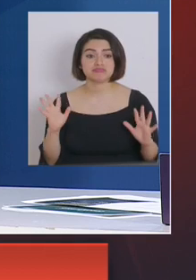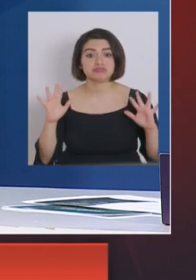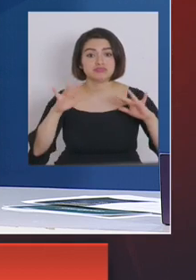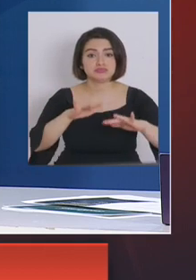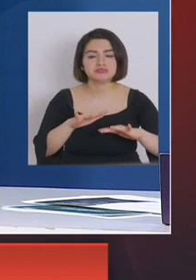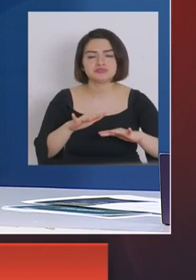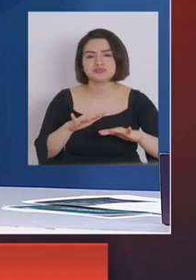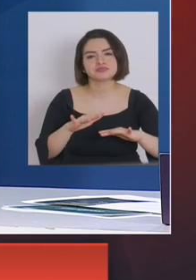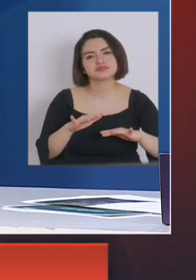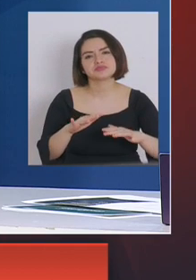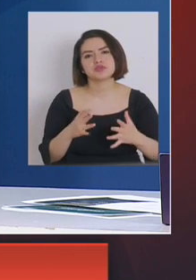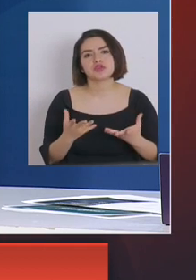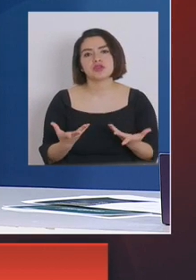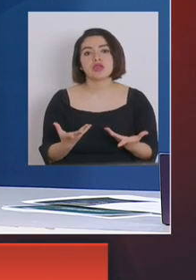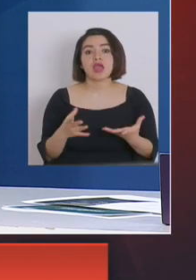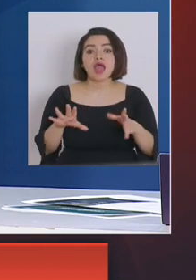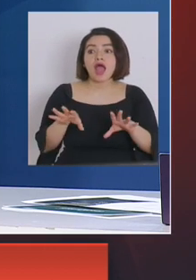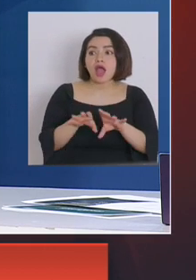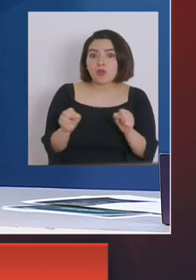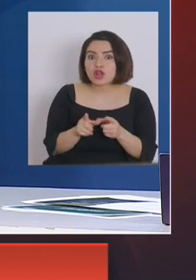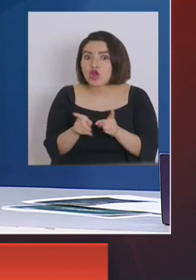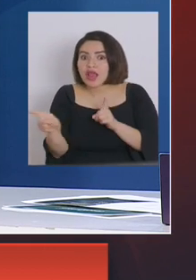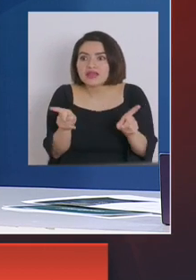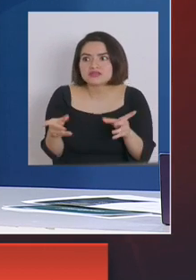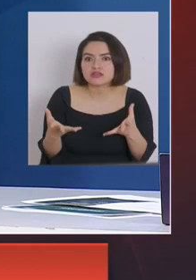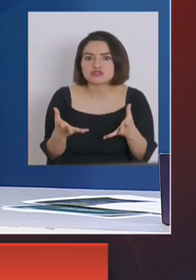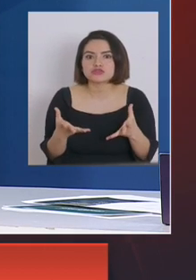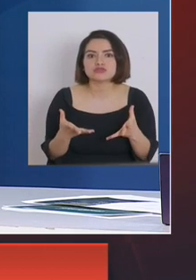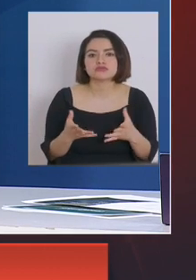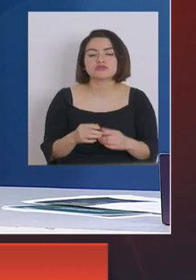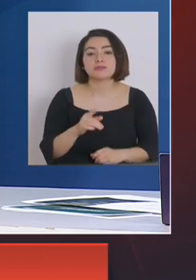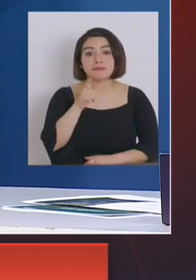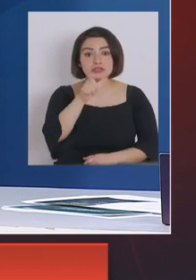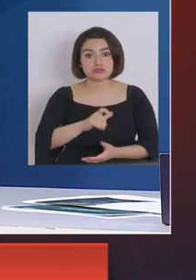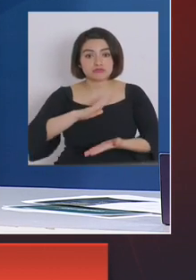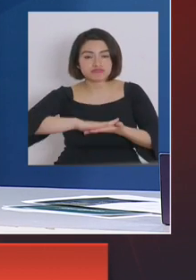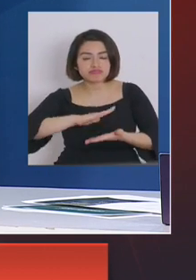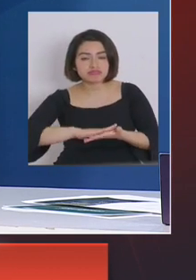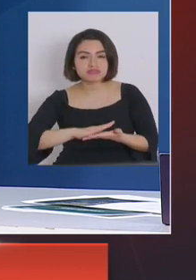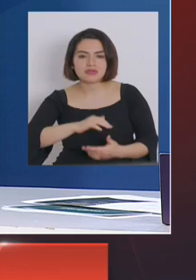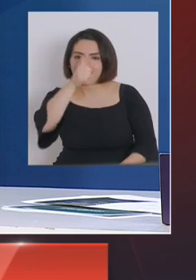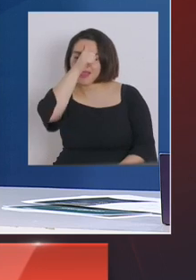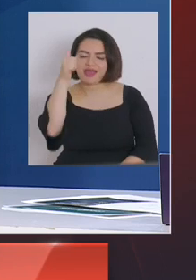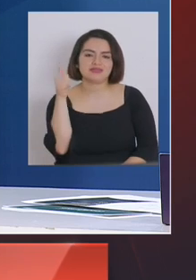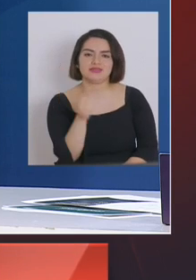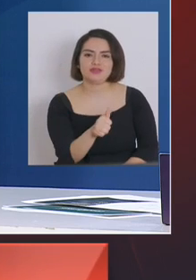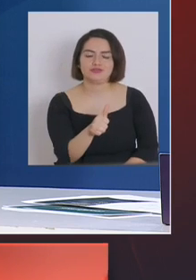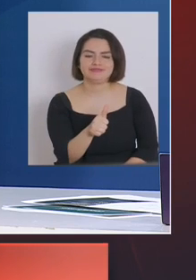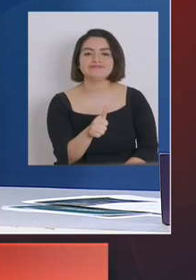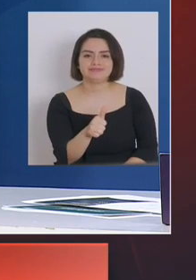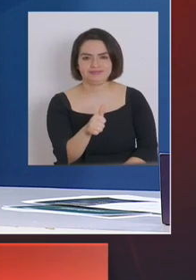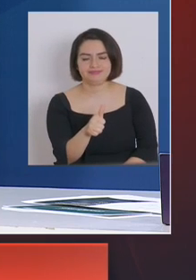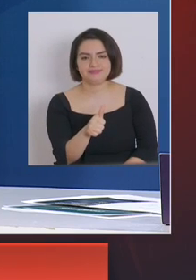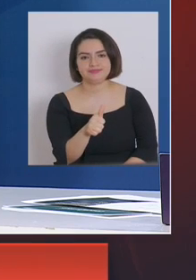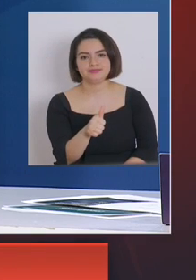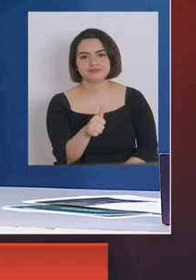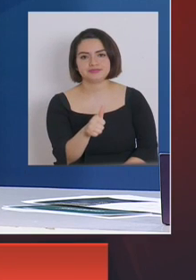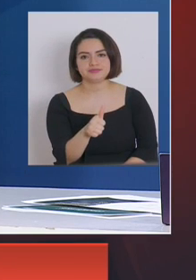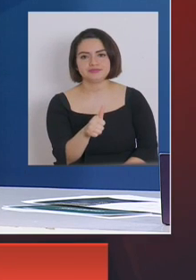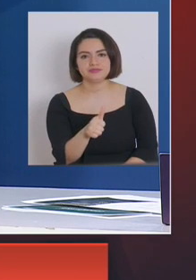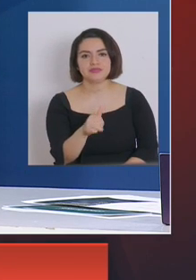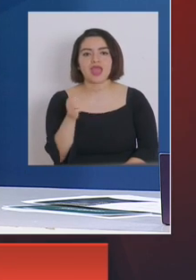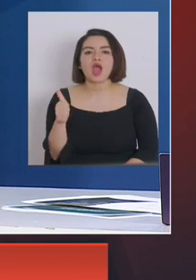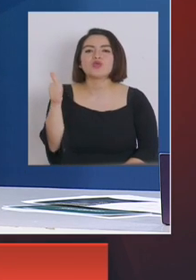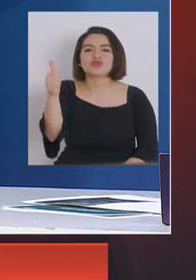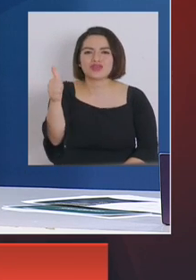como al organizador del evento posteriormente se sanciona con las atribuciones que tiene la